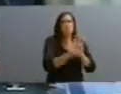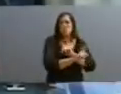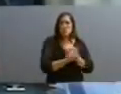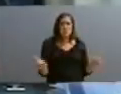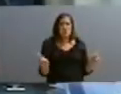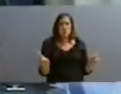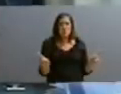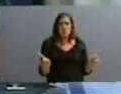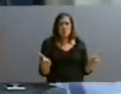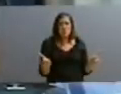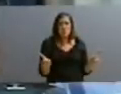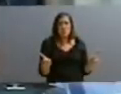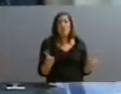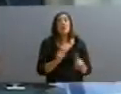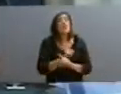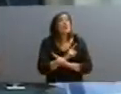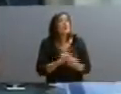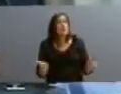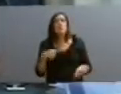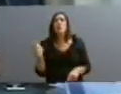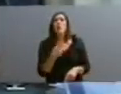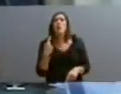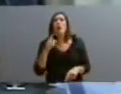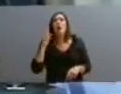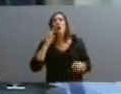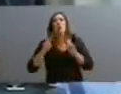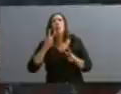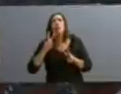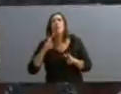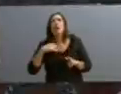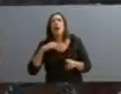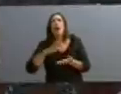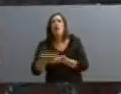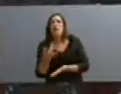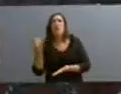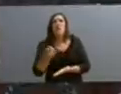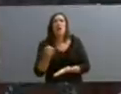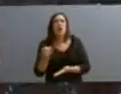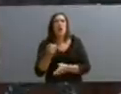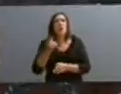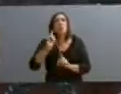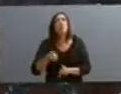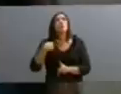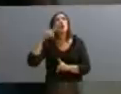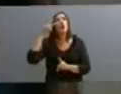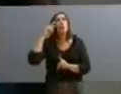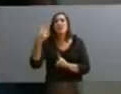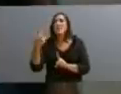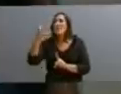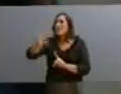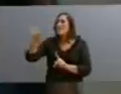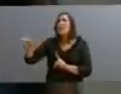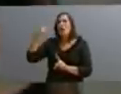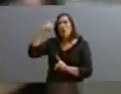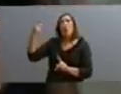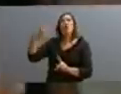vamos a cometer ninguna fraude, ninguna defraudación contra el 93% de los acreedores